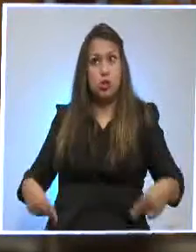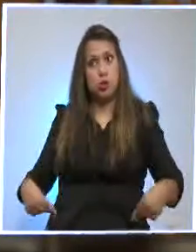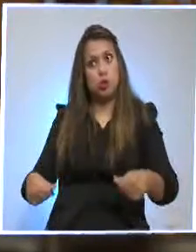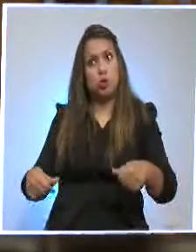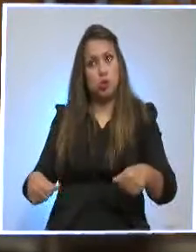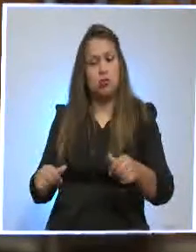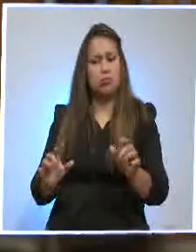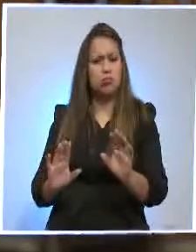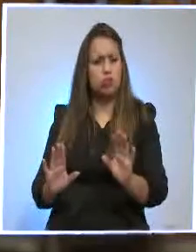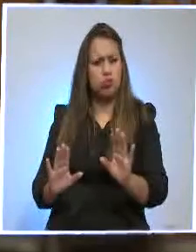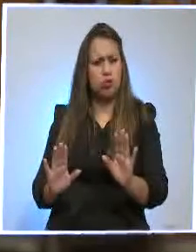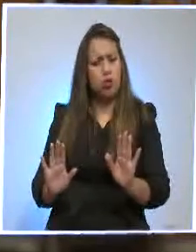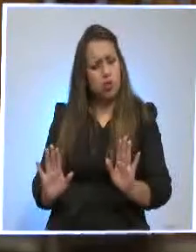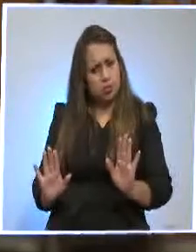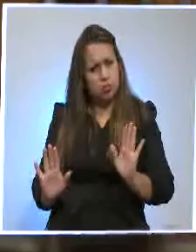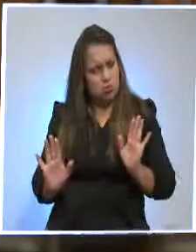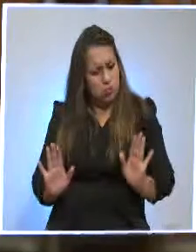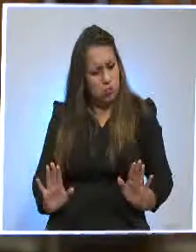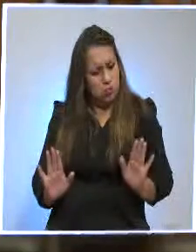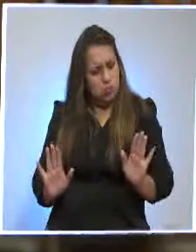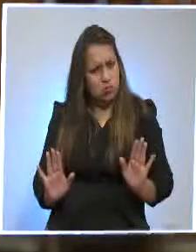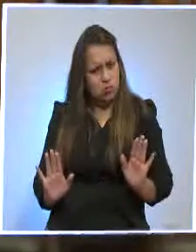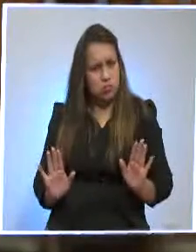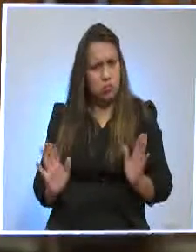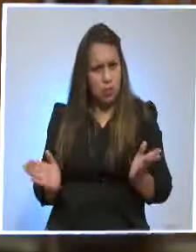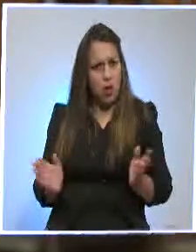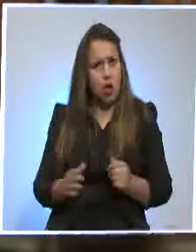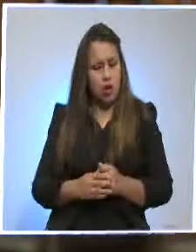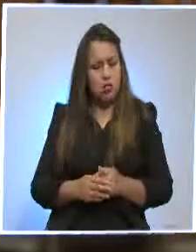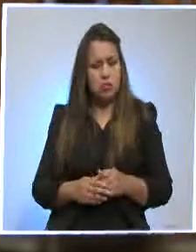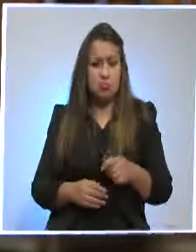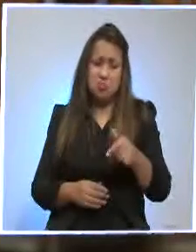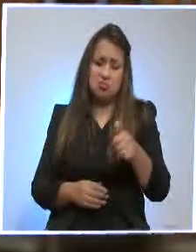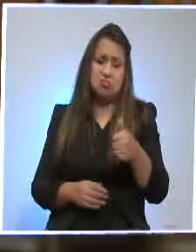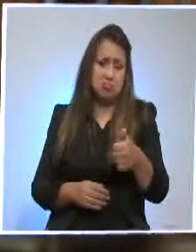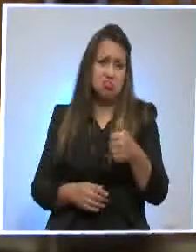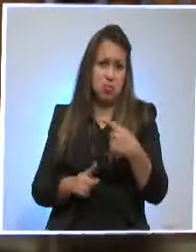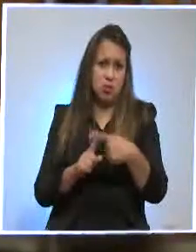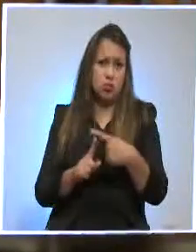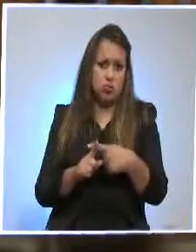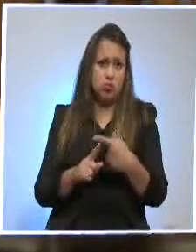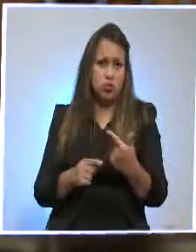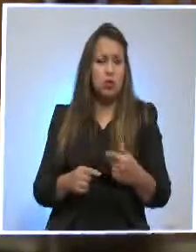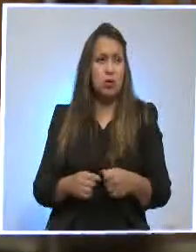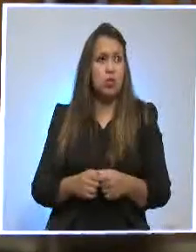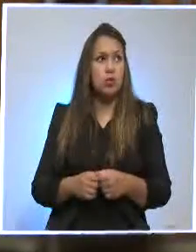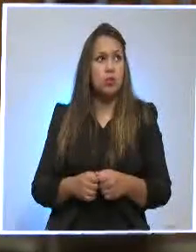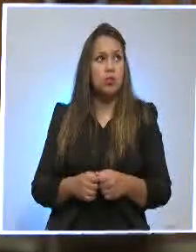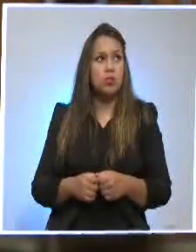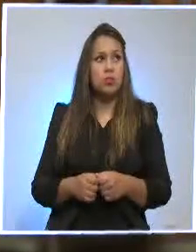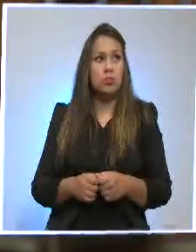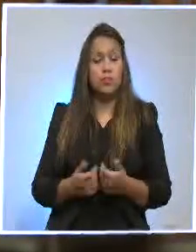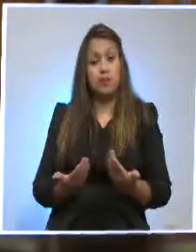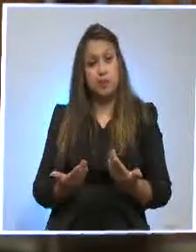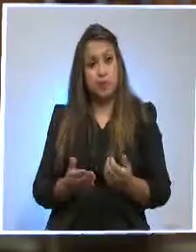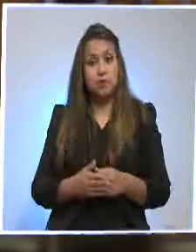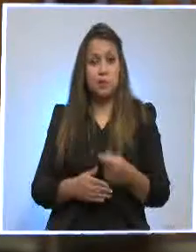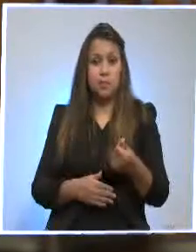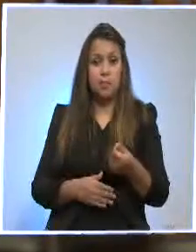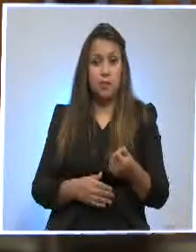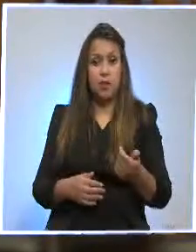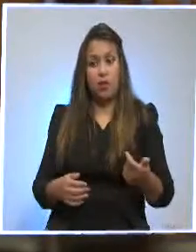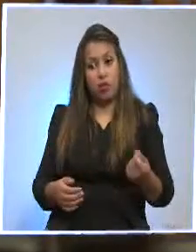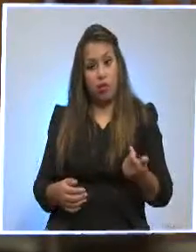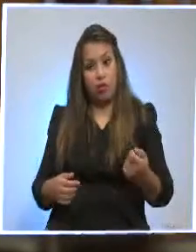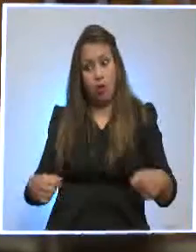es lo que se ha disparado también las importaciones. Entonces, es bueno controlar esa válvula por la que se ha estado yendo también el